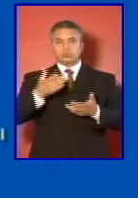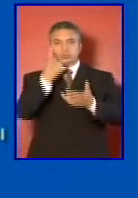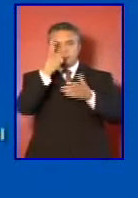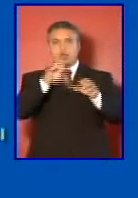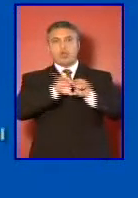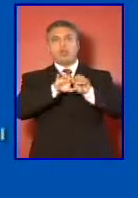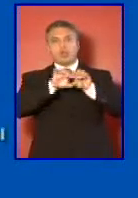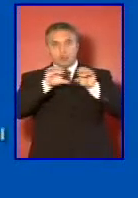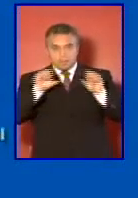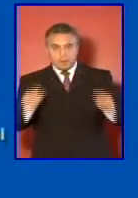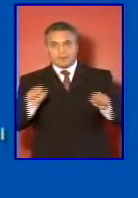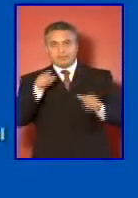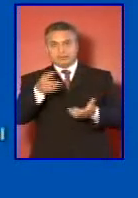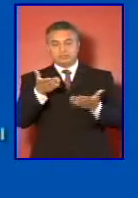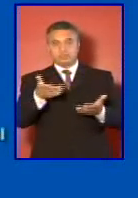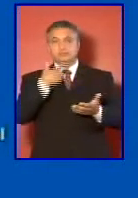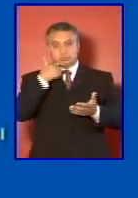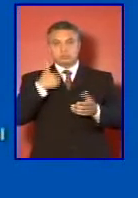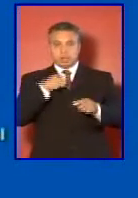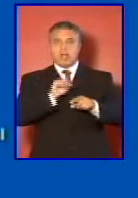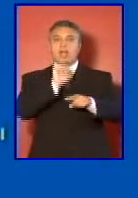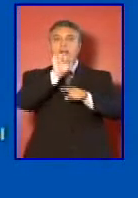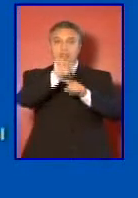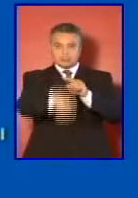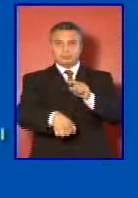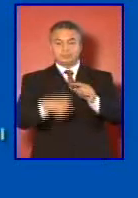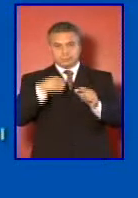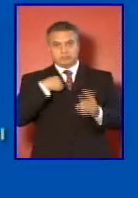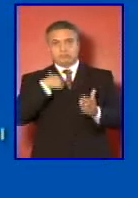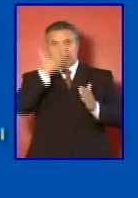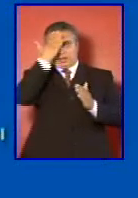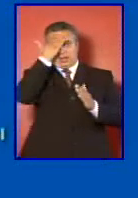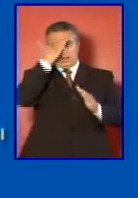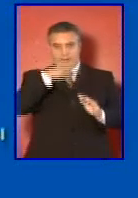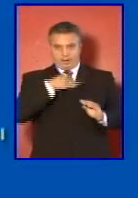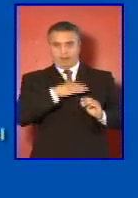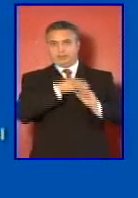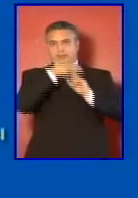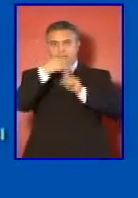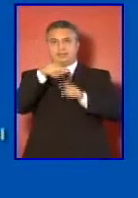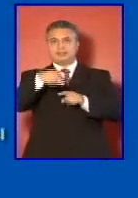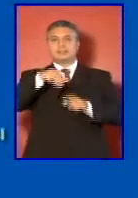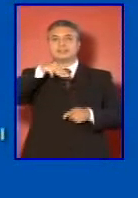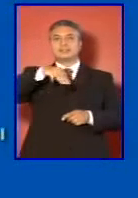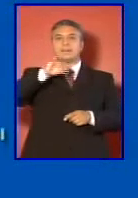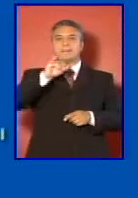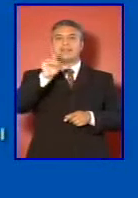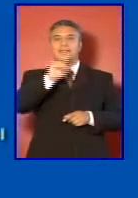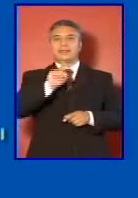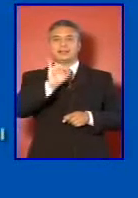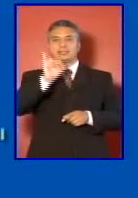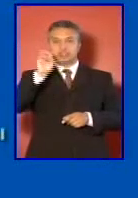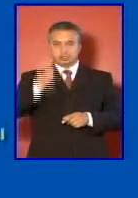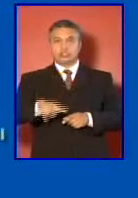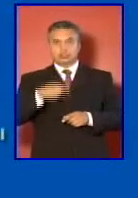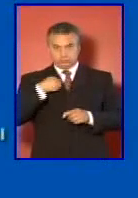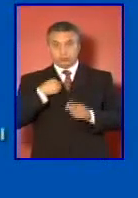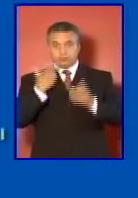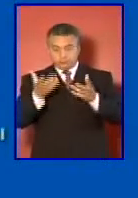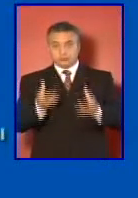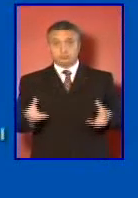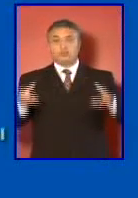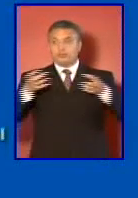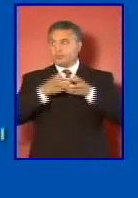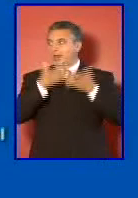compromiso de servir a Chile, acepté encabezar esta misión y conformar estos equipos,